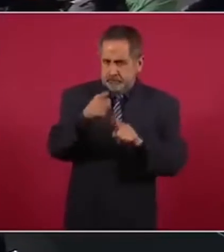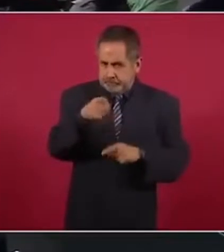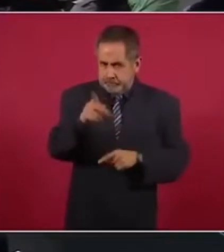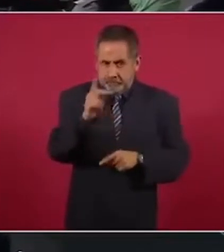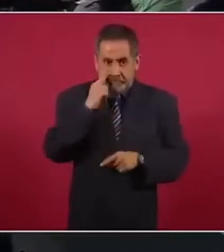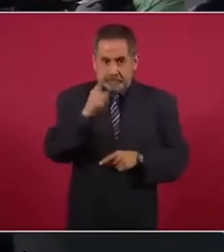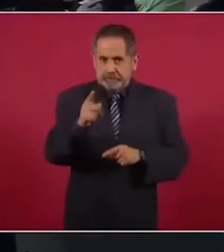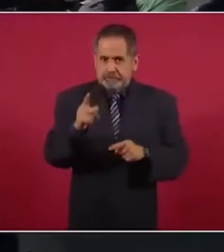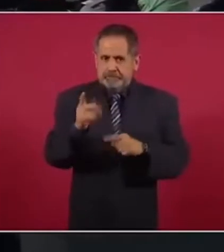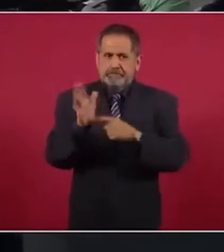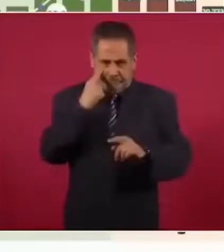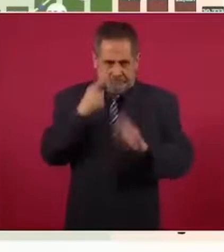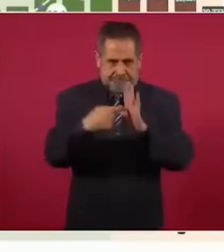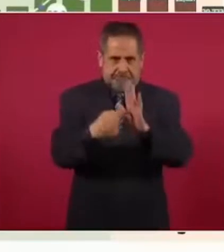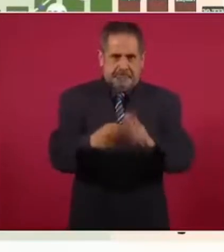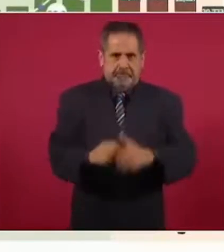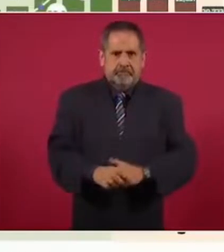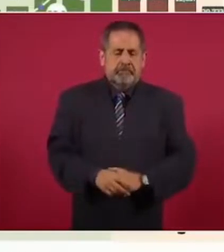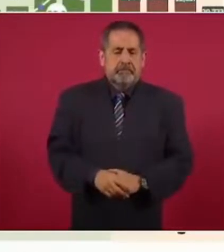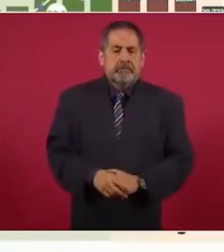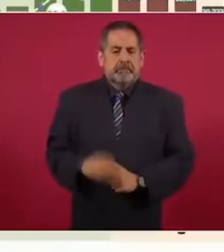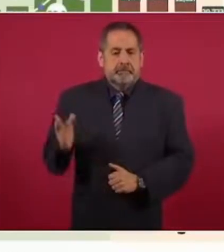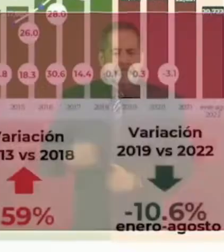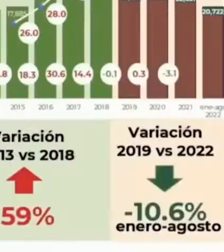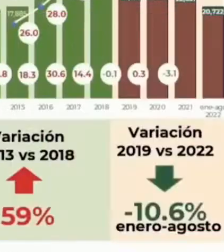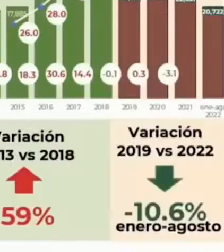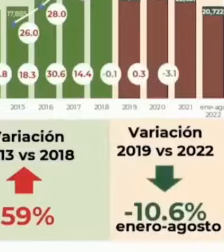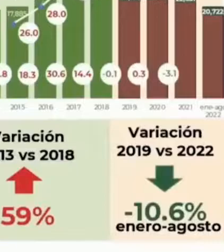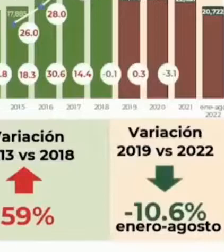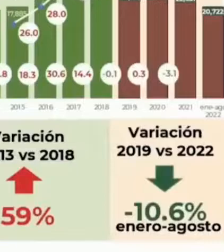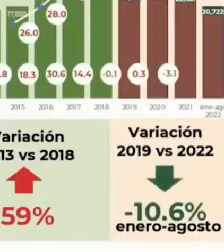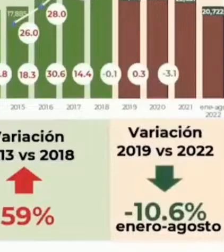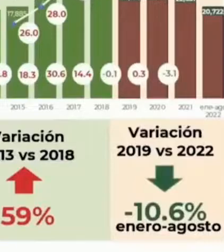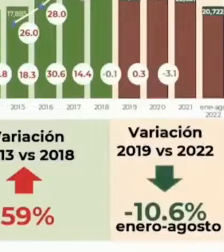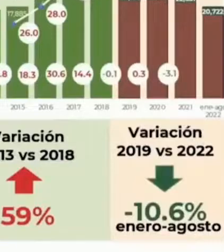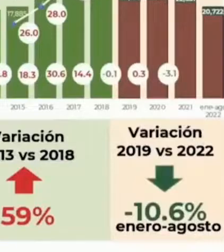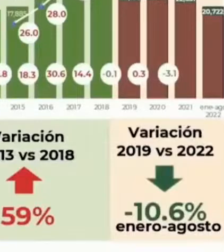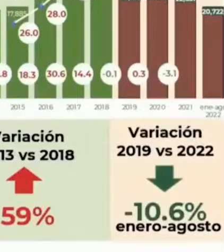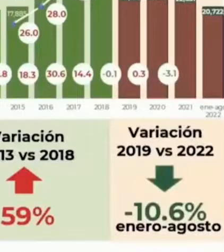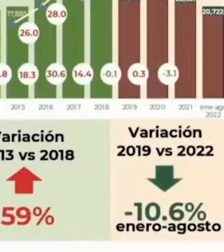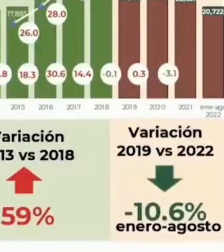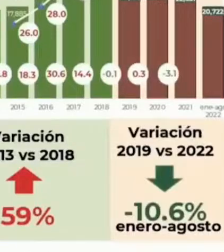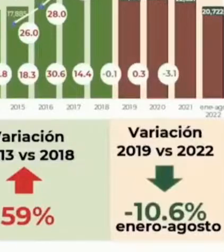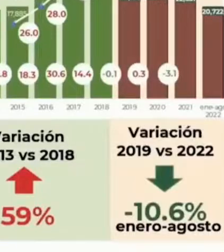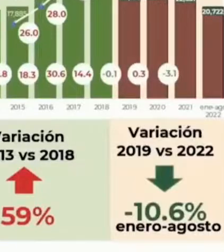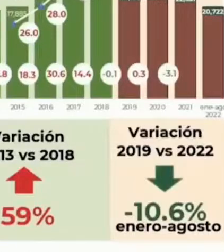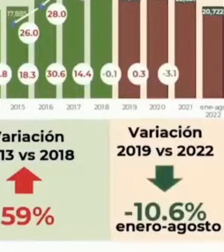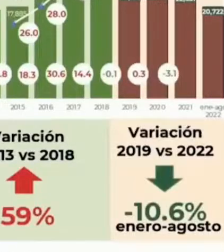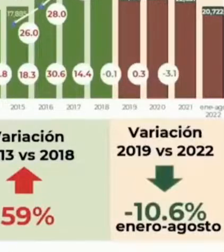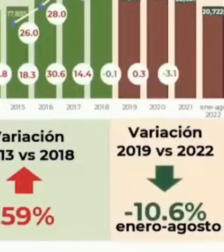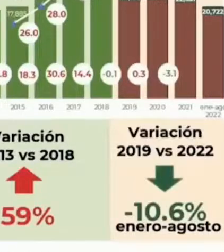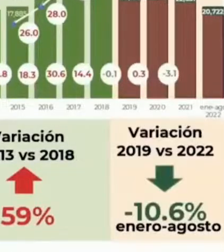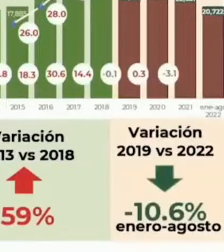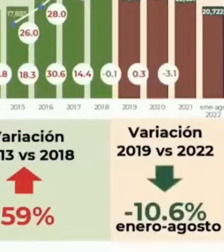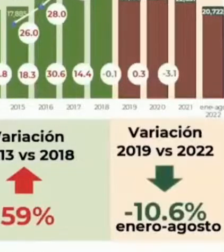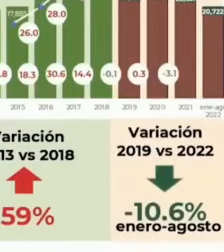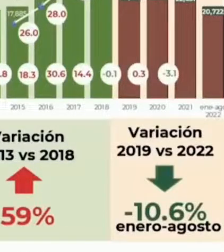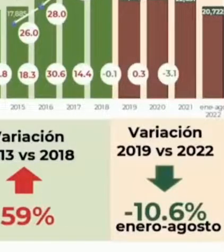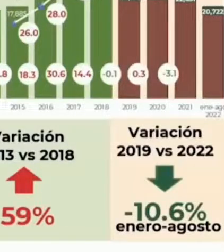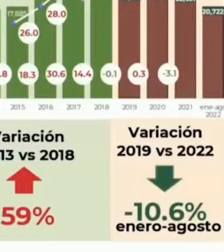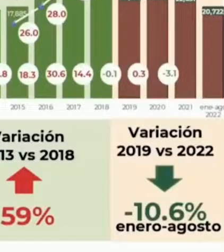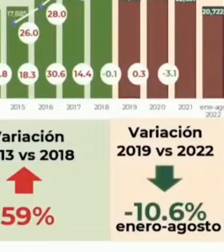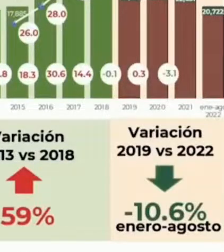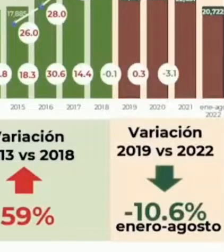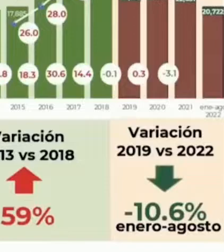que presentado de otra forma. Las cifras que yo tengo indican que usted tiene ya el gobierno más violento en la historia moderna de México desde la guerra